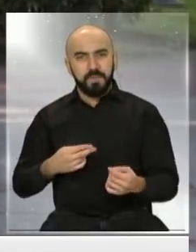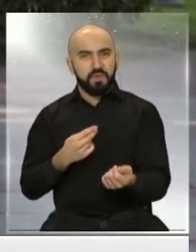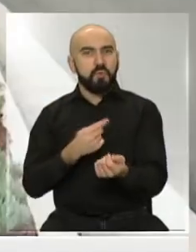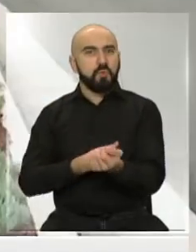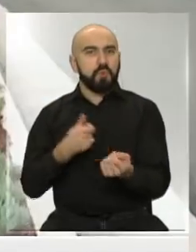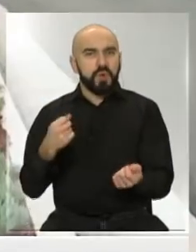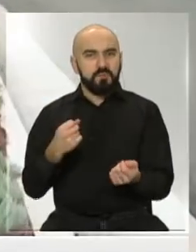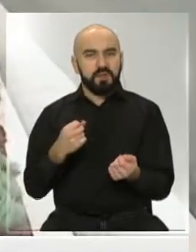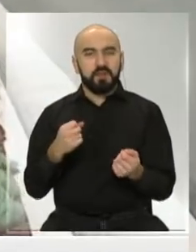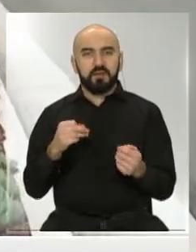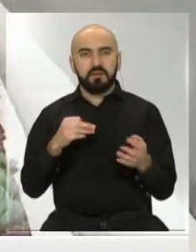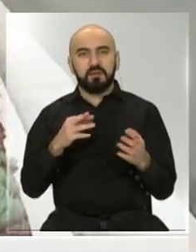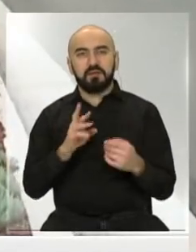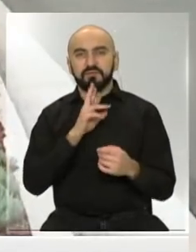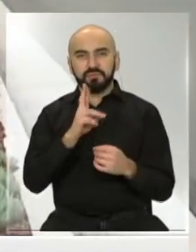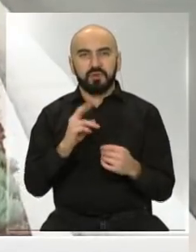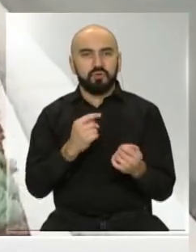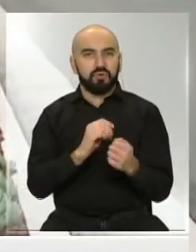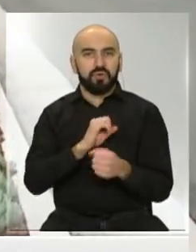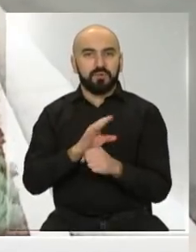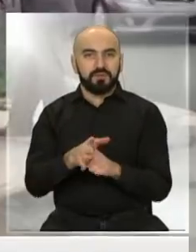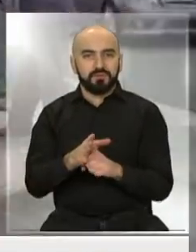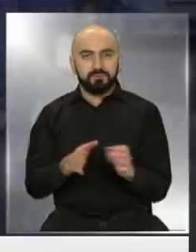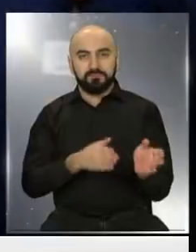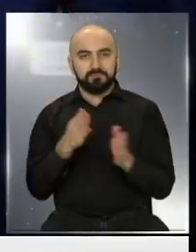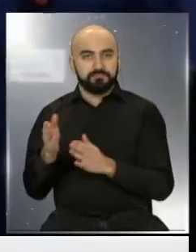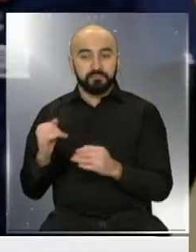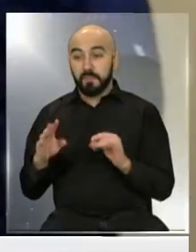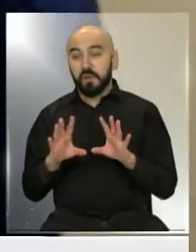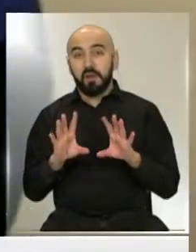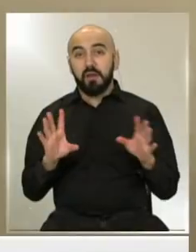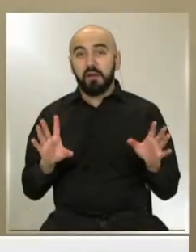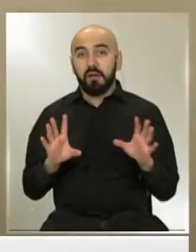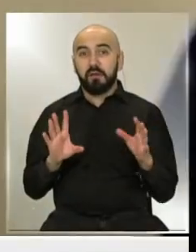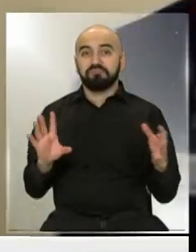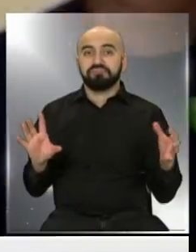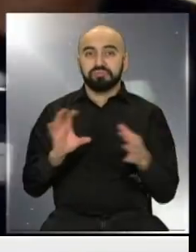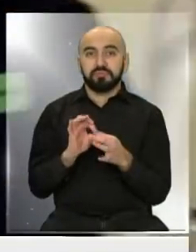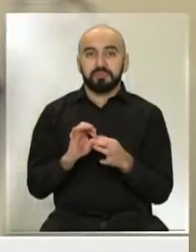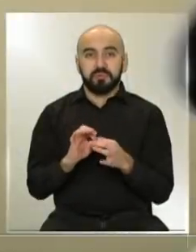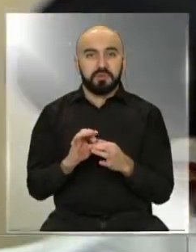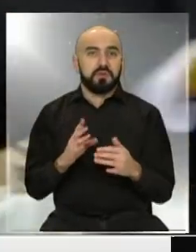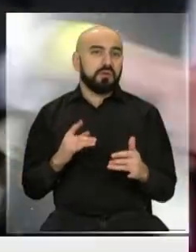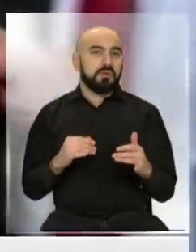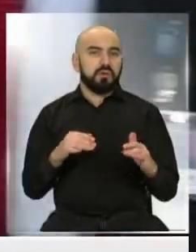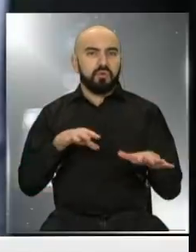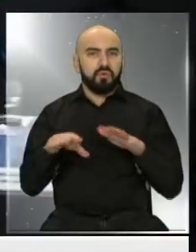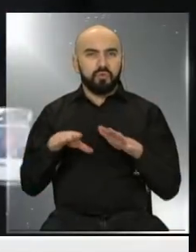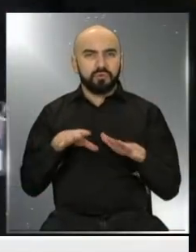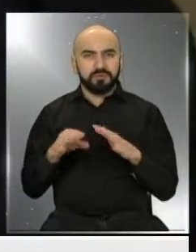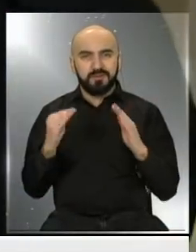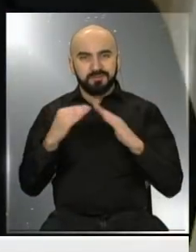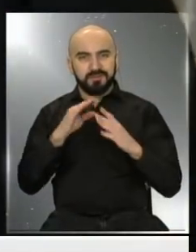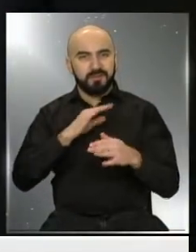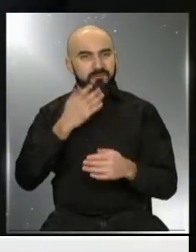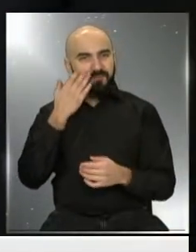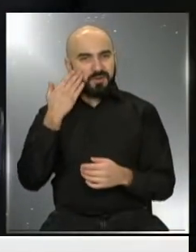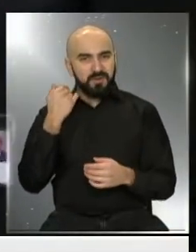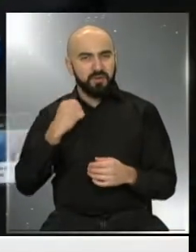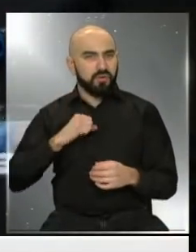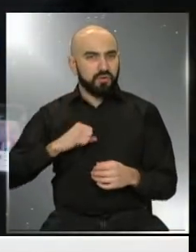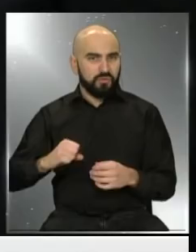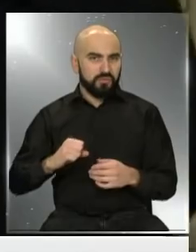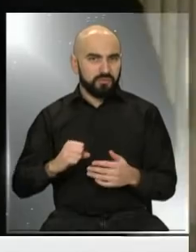del COVID-19. Y quien coordina precisamente las tareas de la Casa Blanca contra el coronavirus es